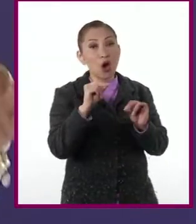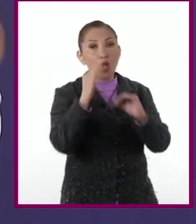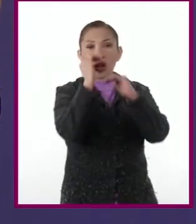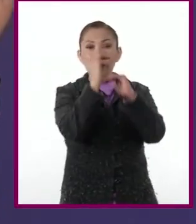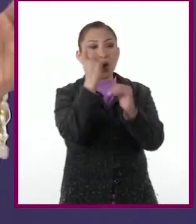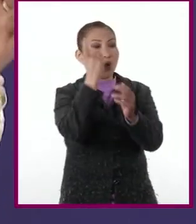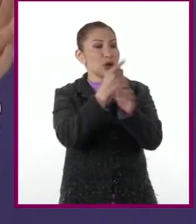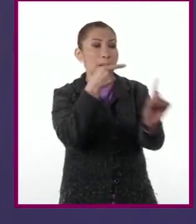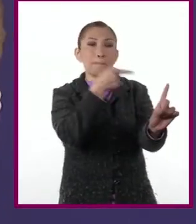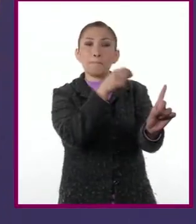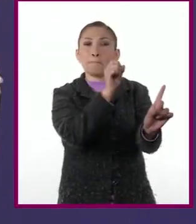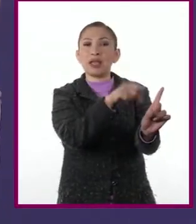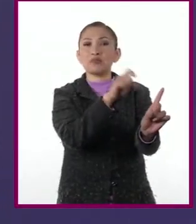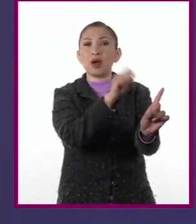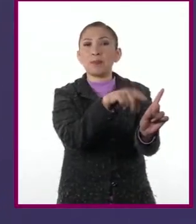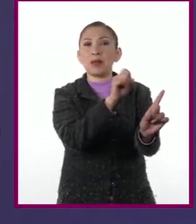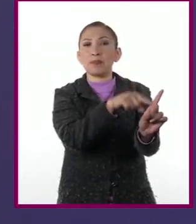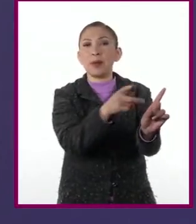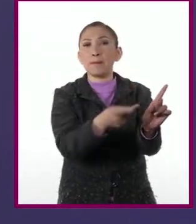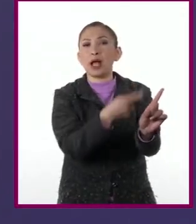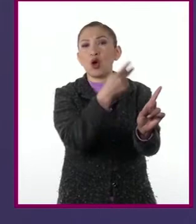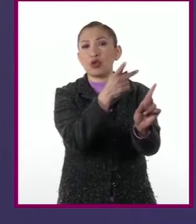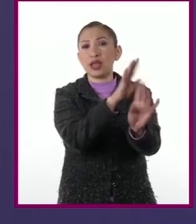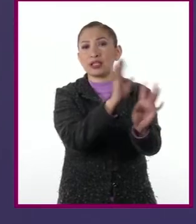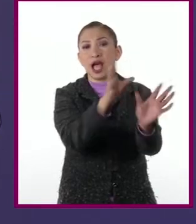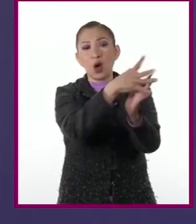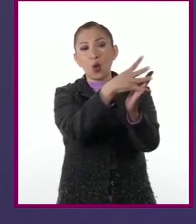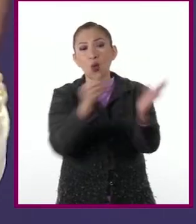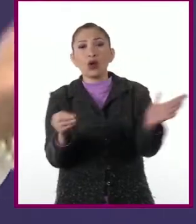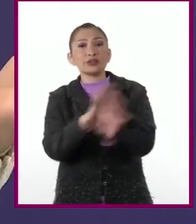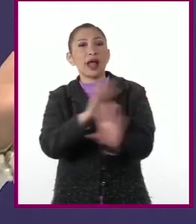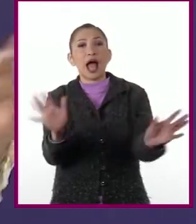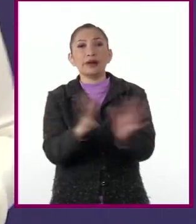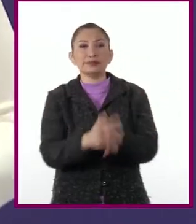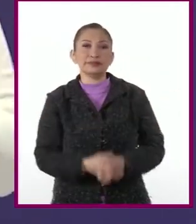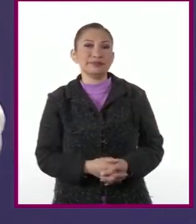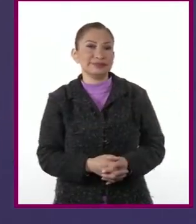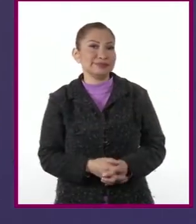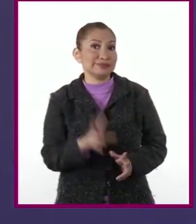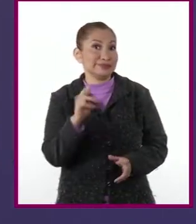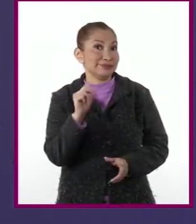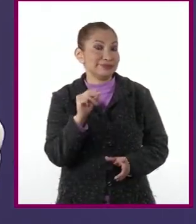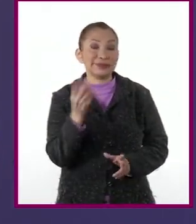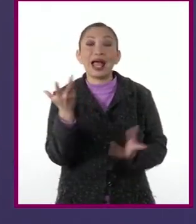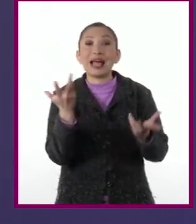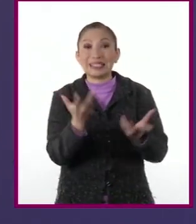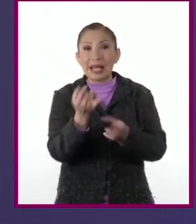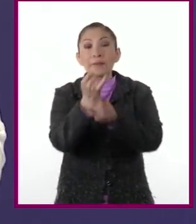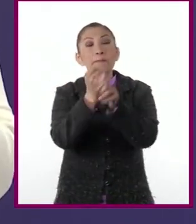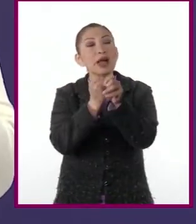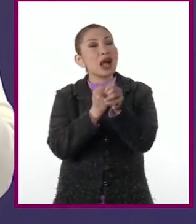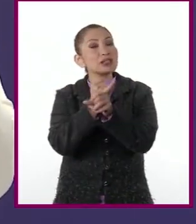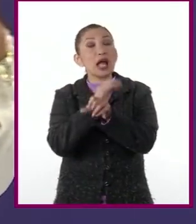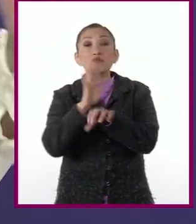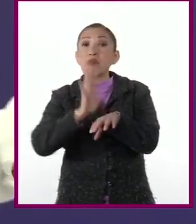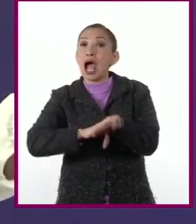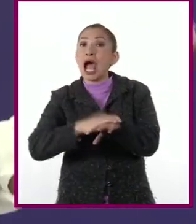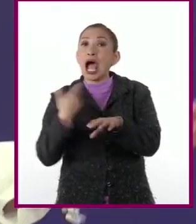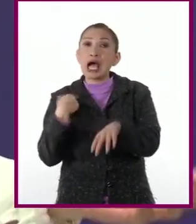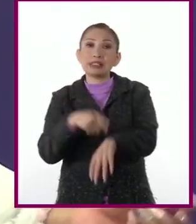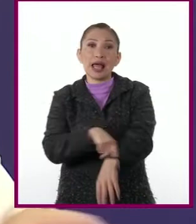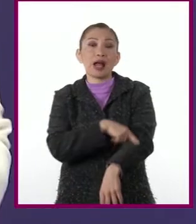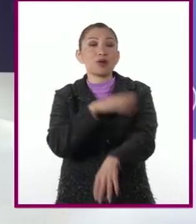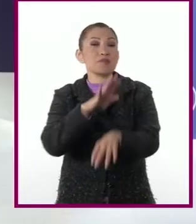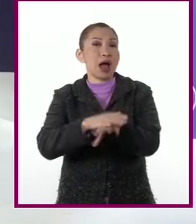limiten a solo buscar una pregunta y encopiar lo primero que encuentran. Realizar una investigación es mucho más